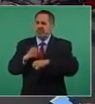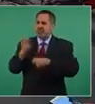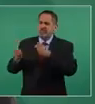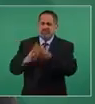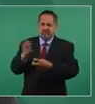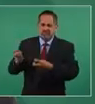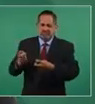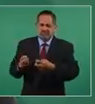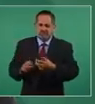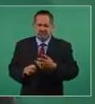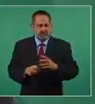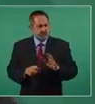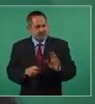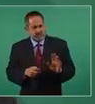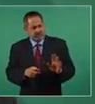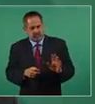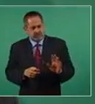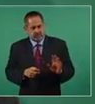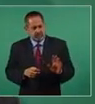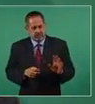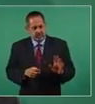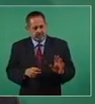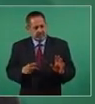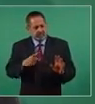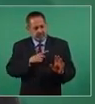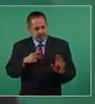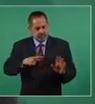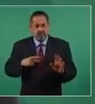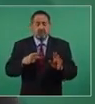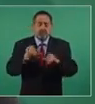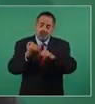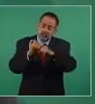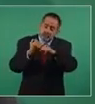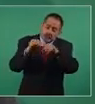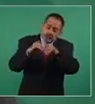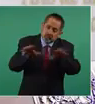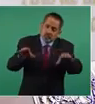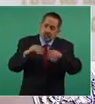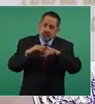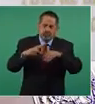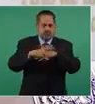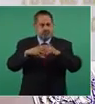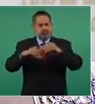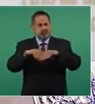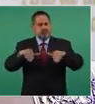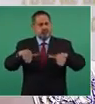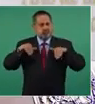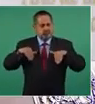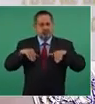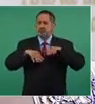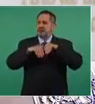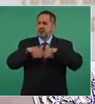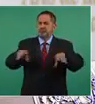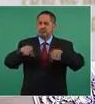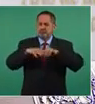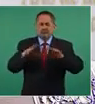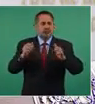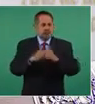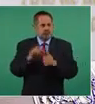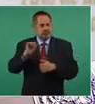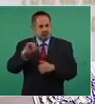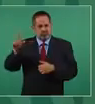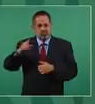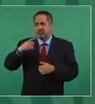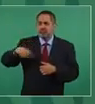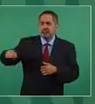Tiene que ser un medio para informar con objetividad, con profesionalismo a los